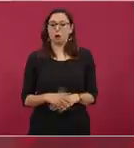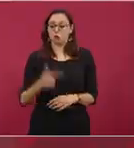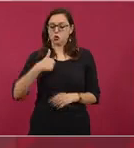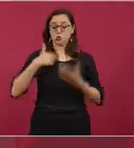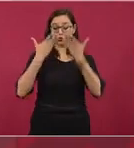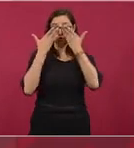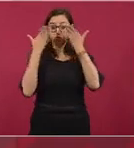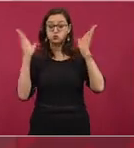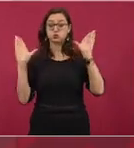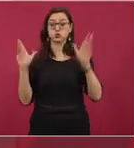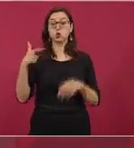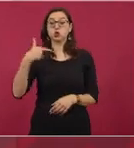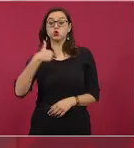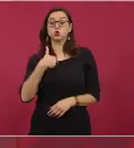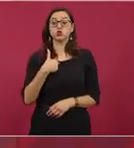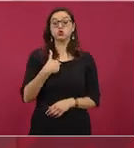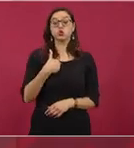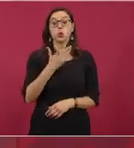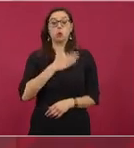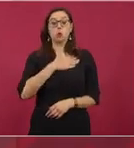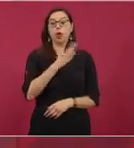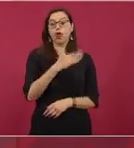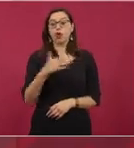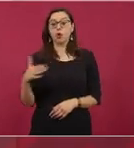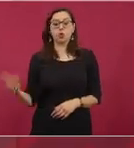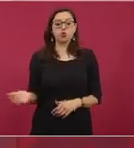y así engañan.